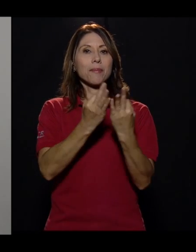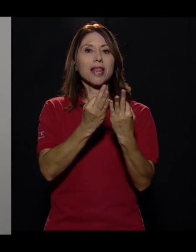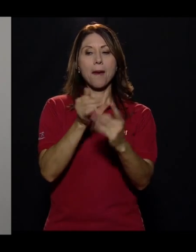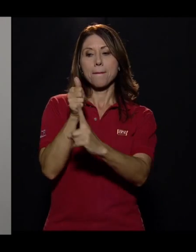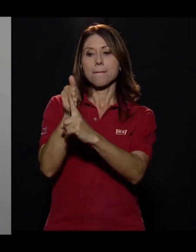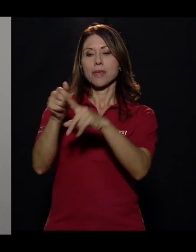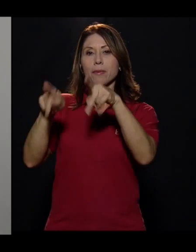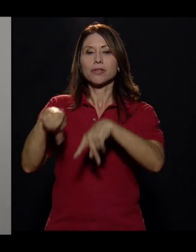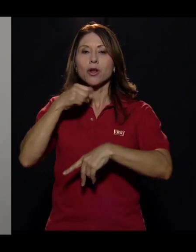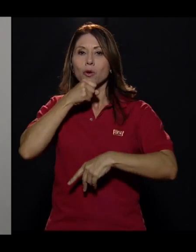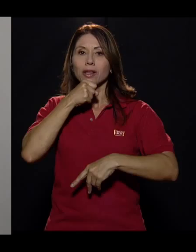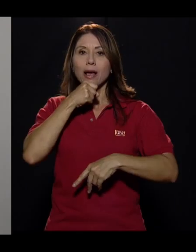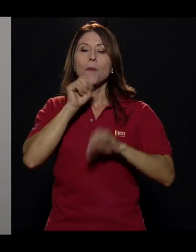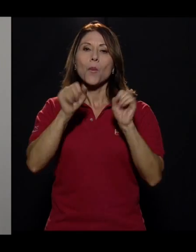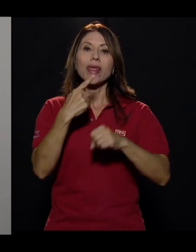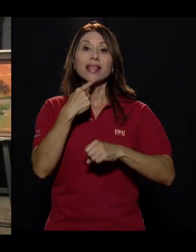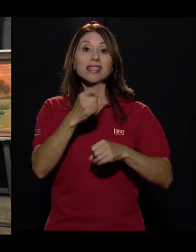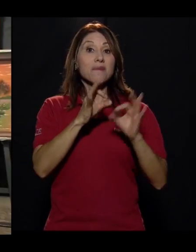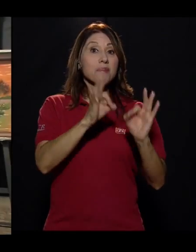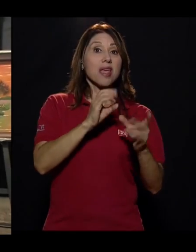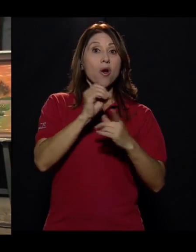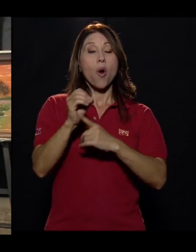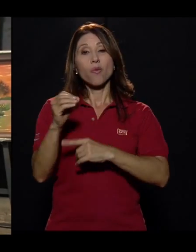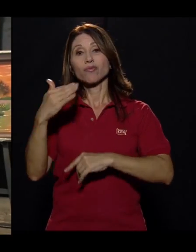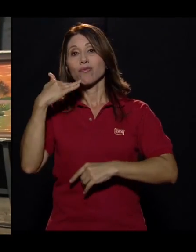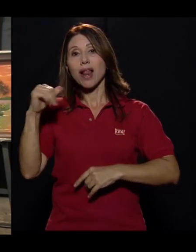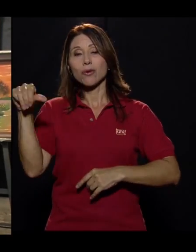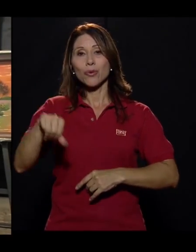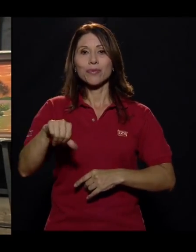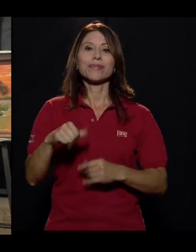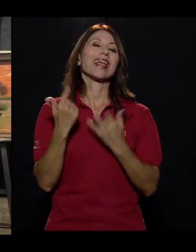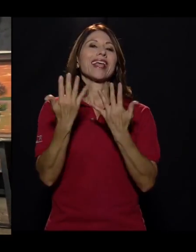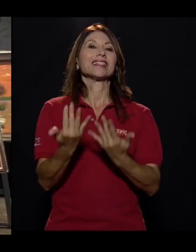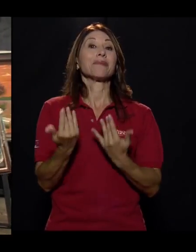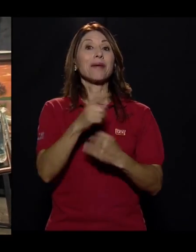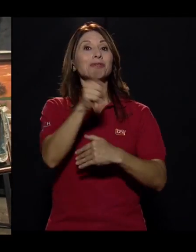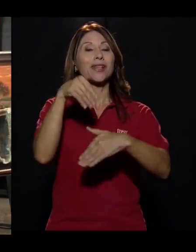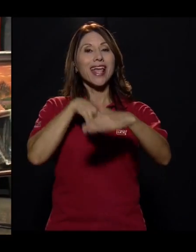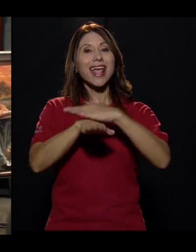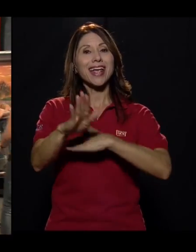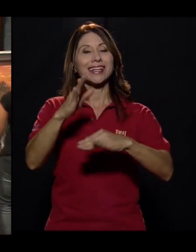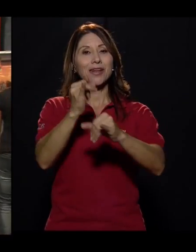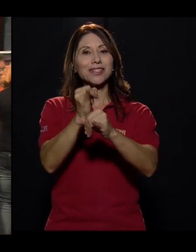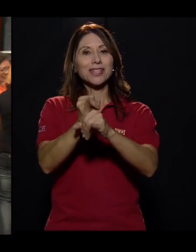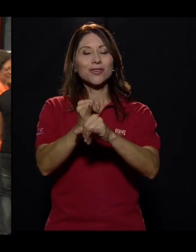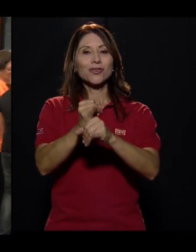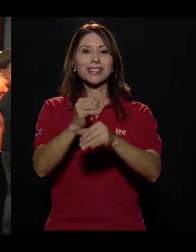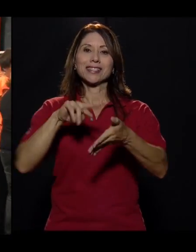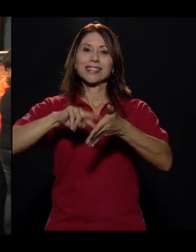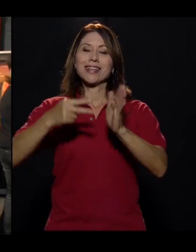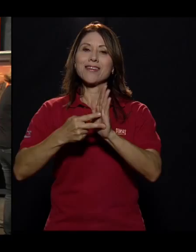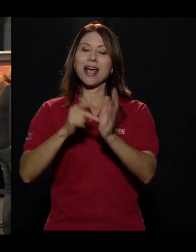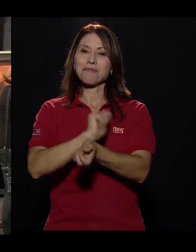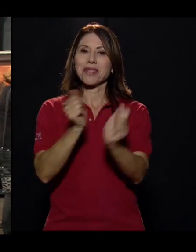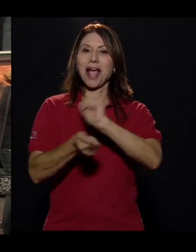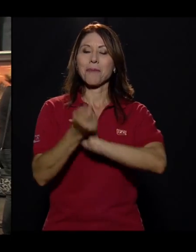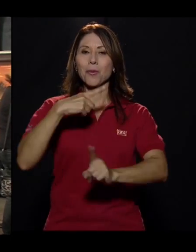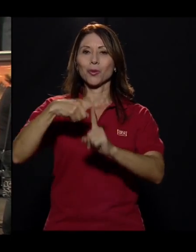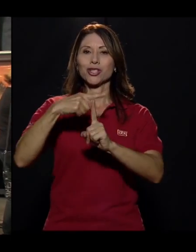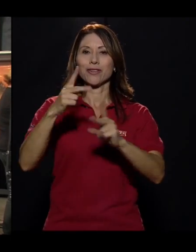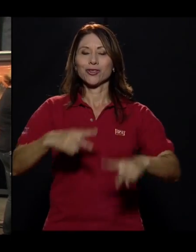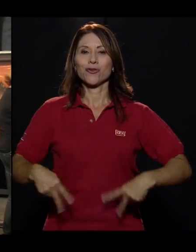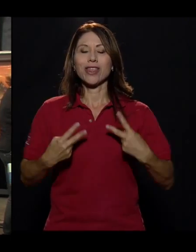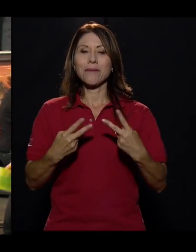los adultos mediales los que nos dicen si lo estamos haciendo bien o lo estamos haciendo mal. Esperamos que su ingreso a una institución represente un cambio positivo en su vida